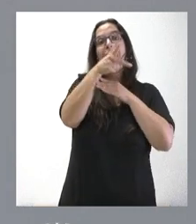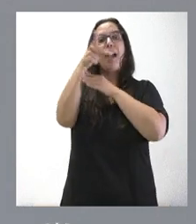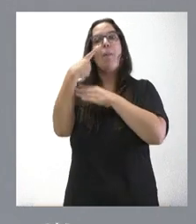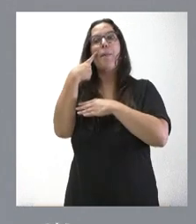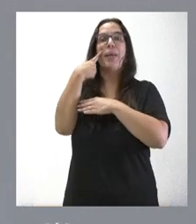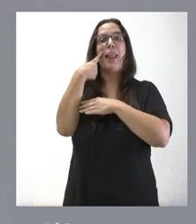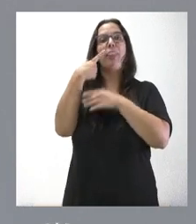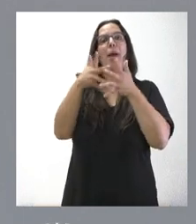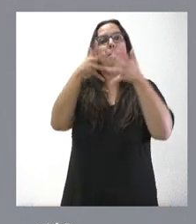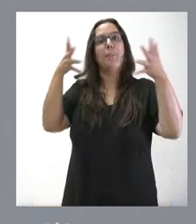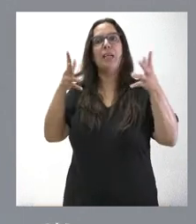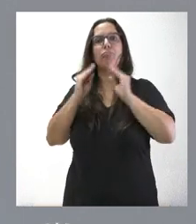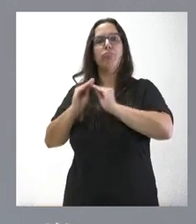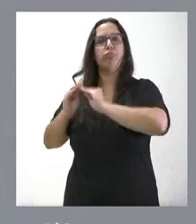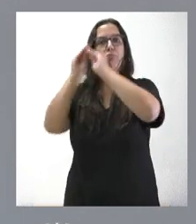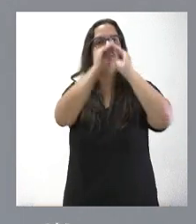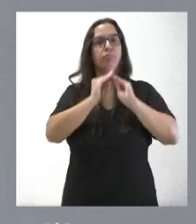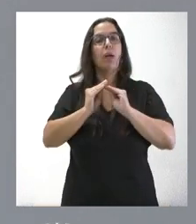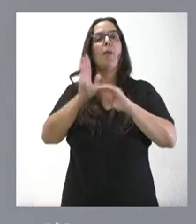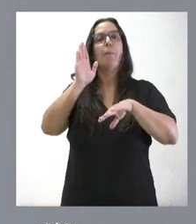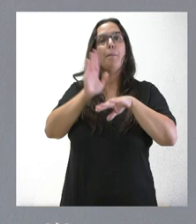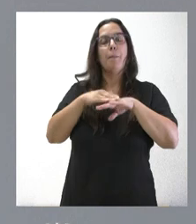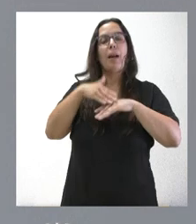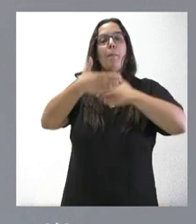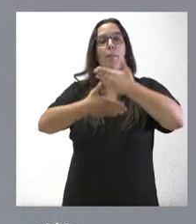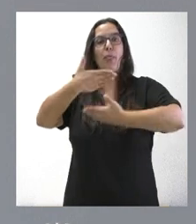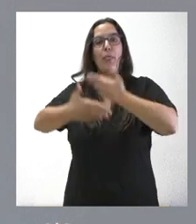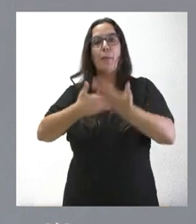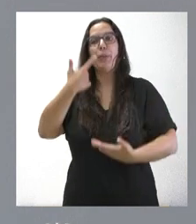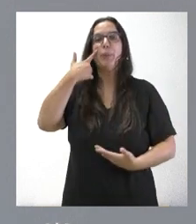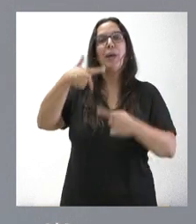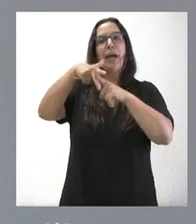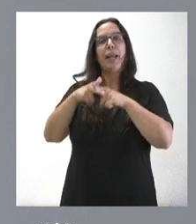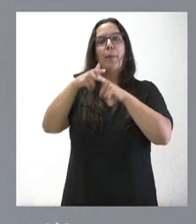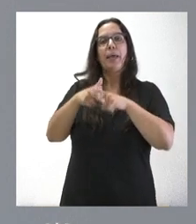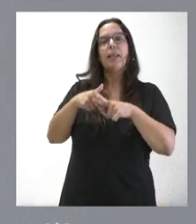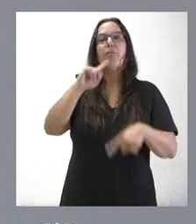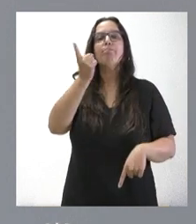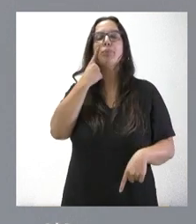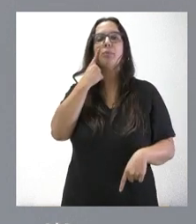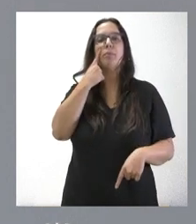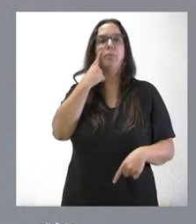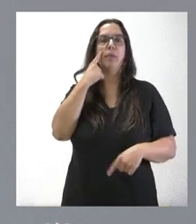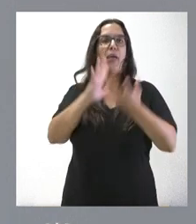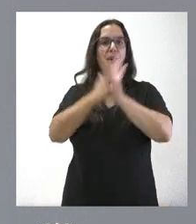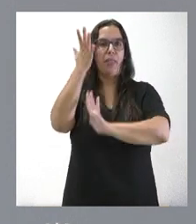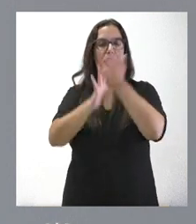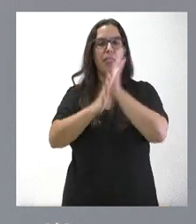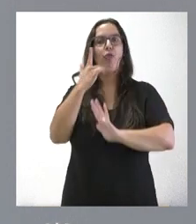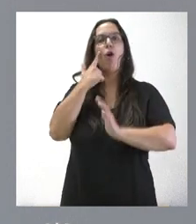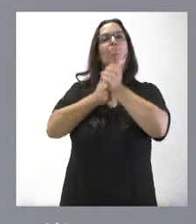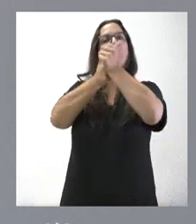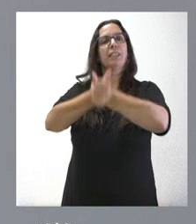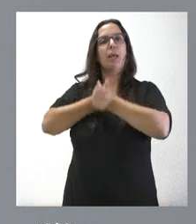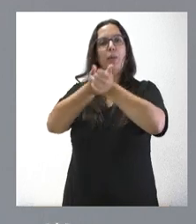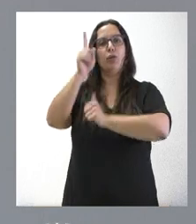videovigilancia para la extensión del procedimiento e instrumentos de detección de incendios y también